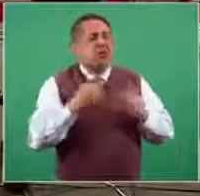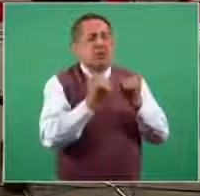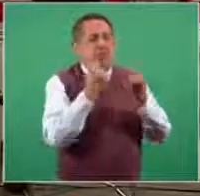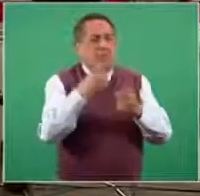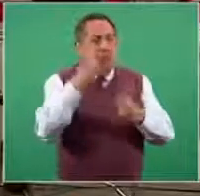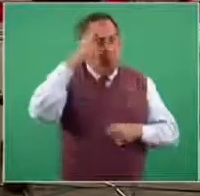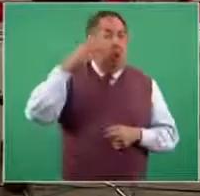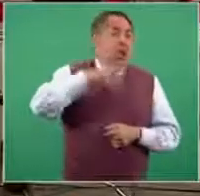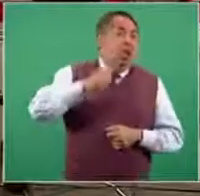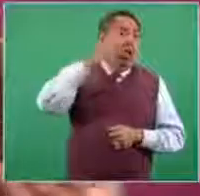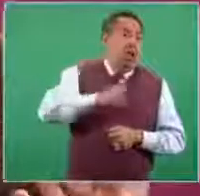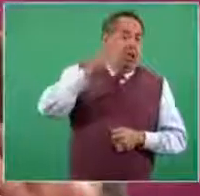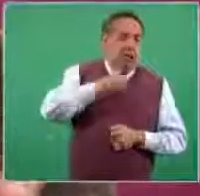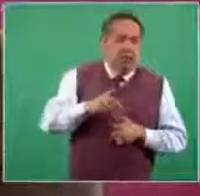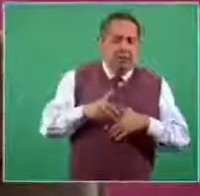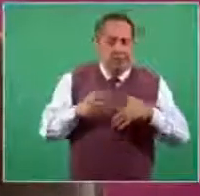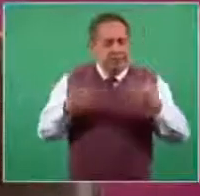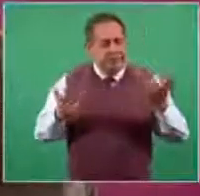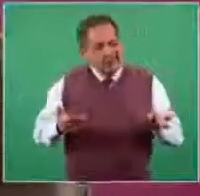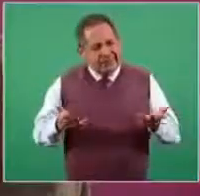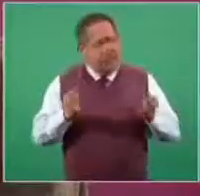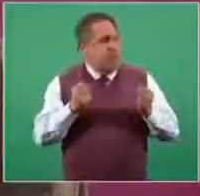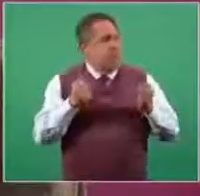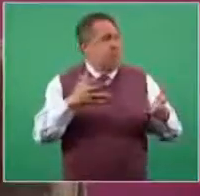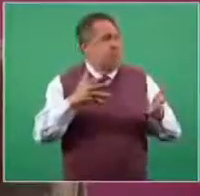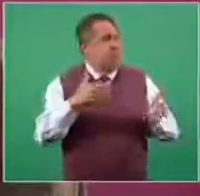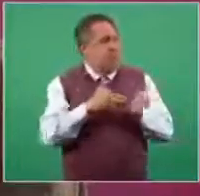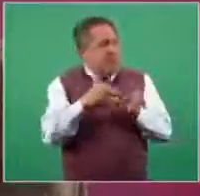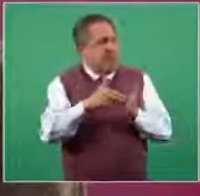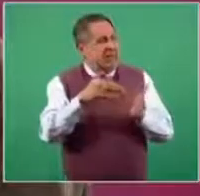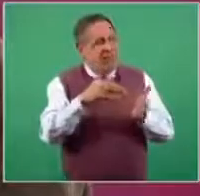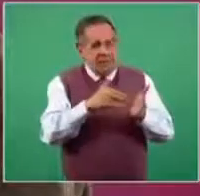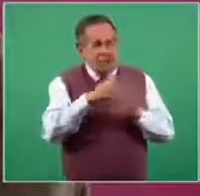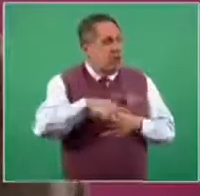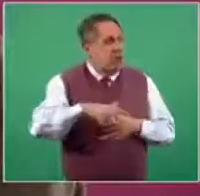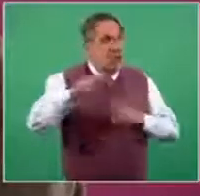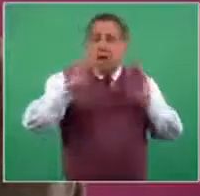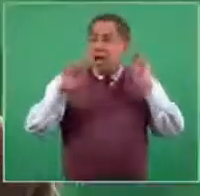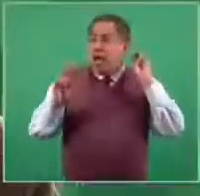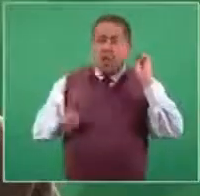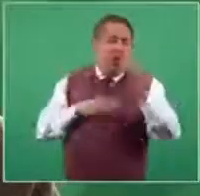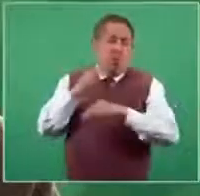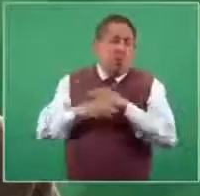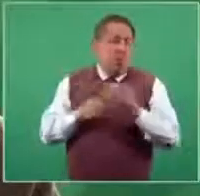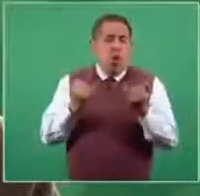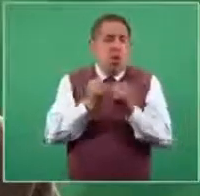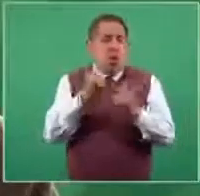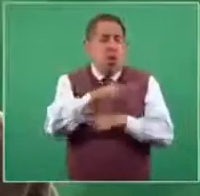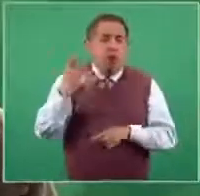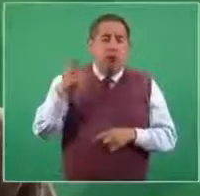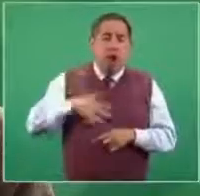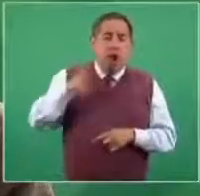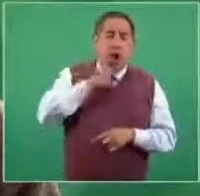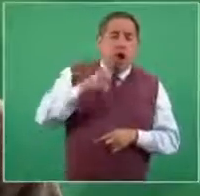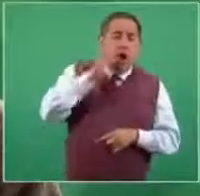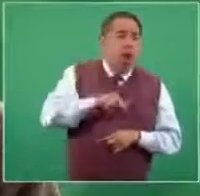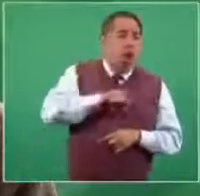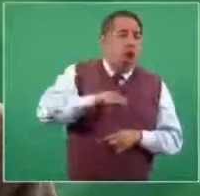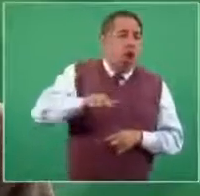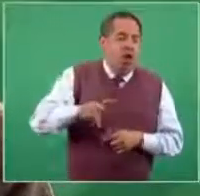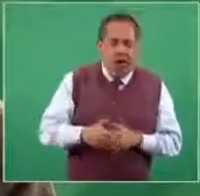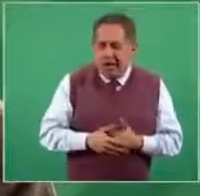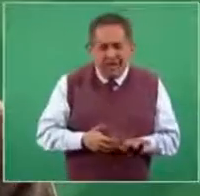nuestro territorio y quizá por decenas de miles en el mundo entero. Entonces, es